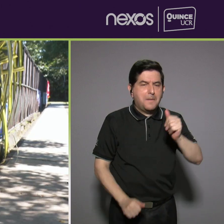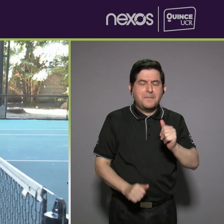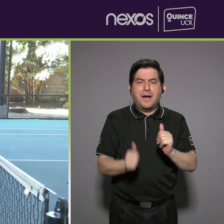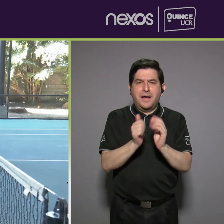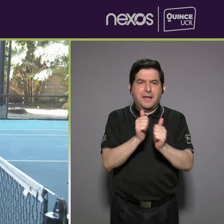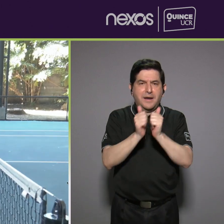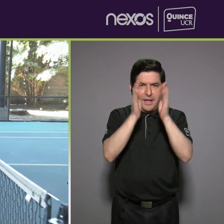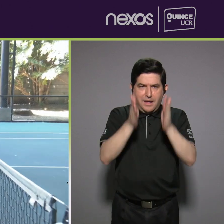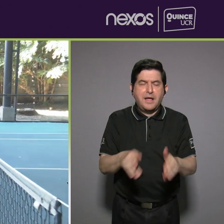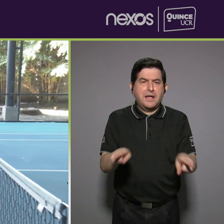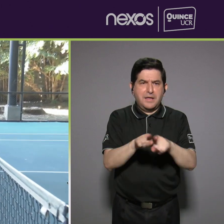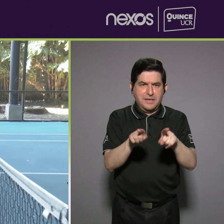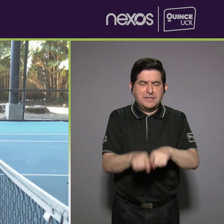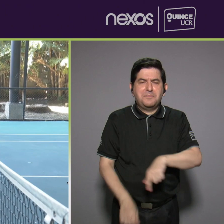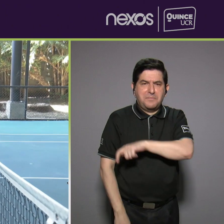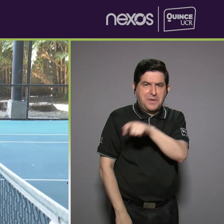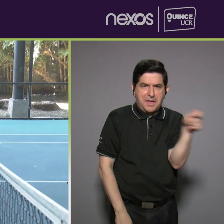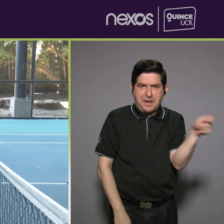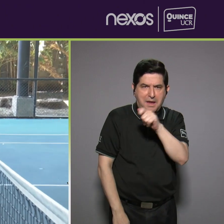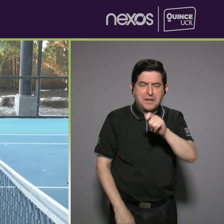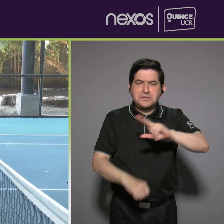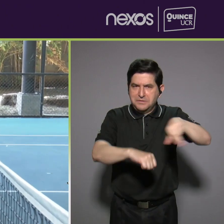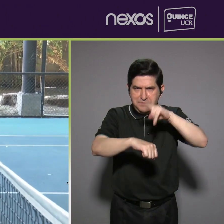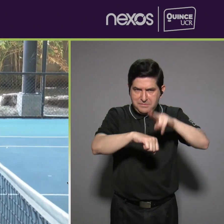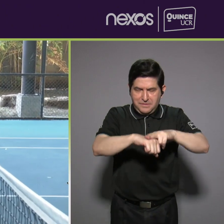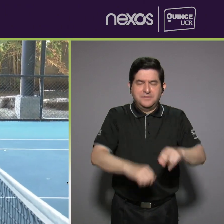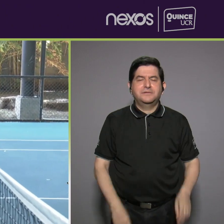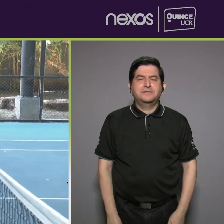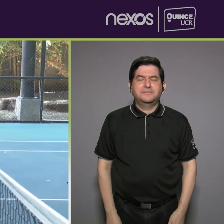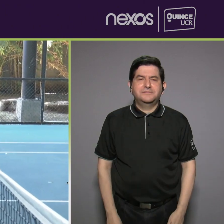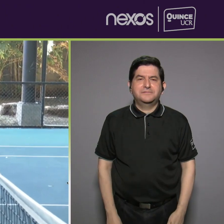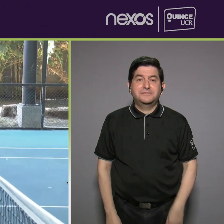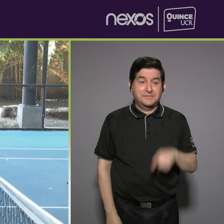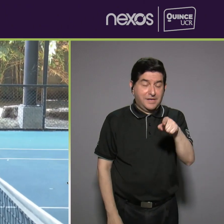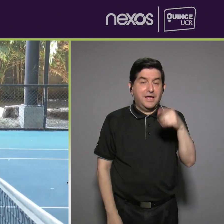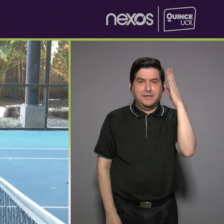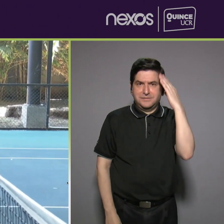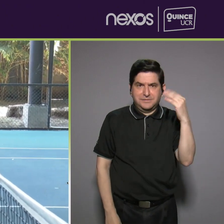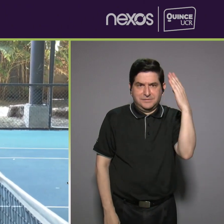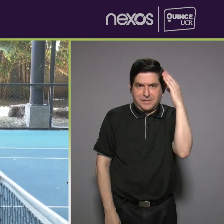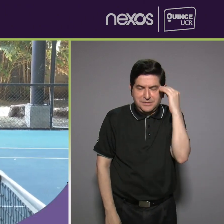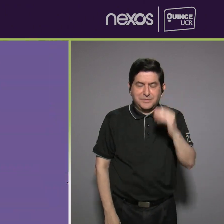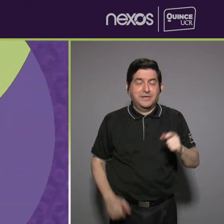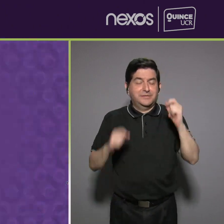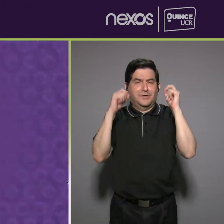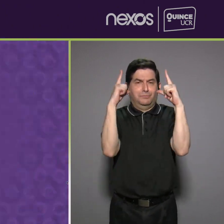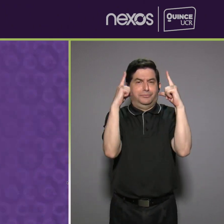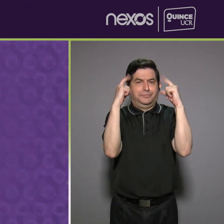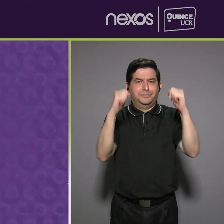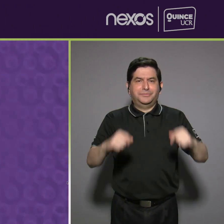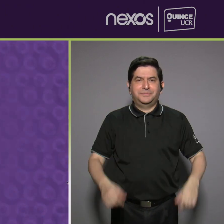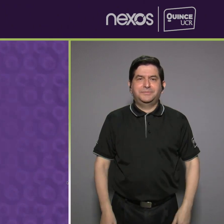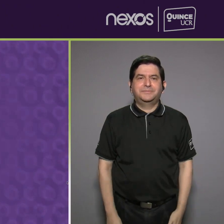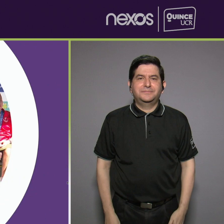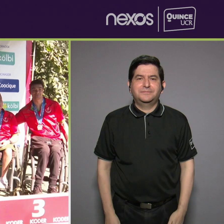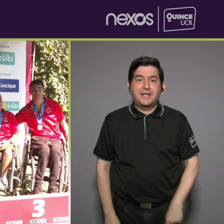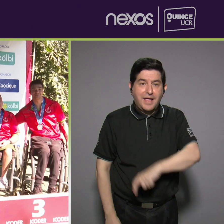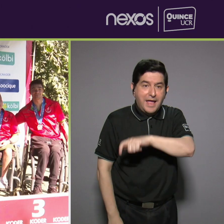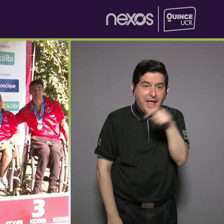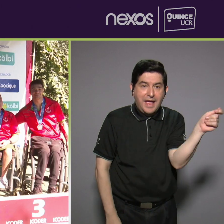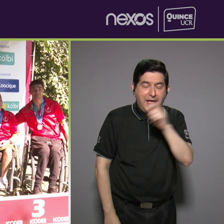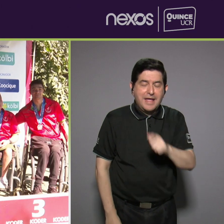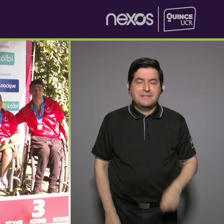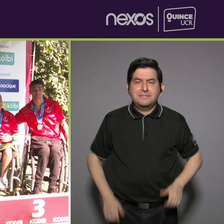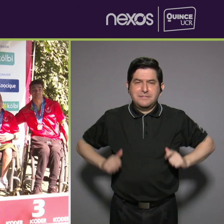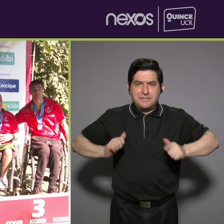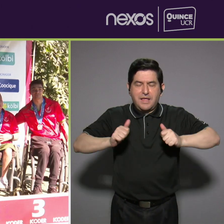deporte de tenis convencional, así que sinceramente ha sido una experiencia increíble. En el tenis en silla de